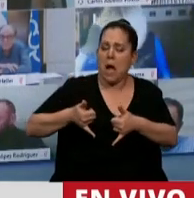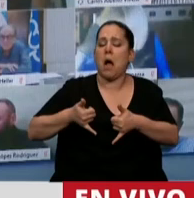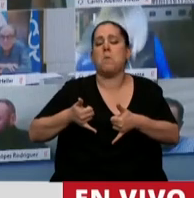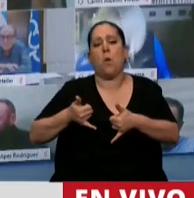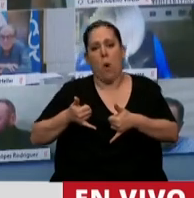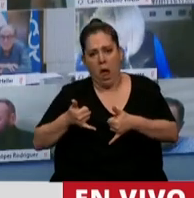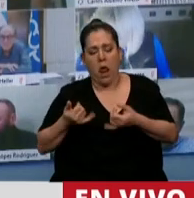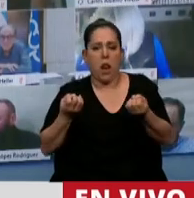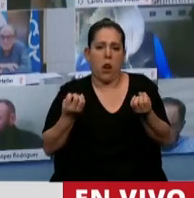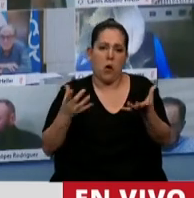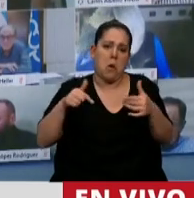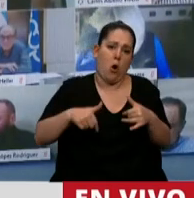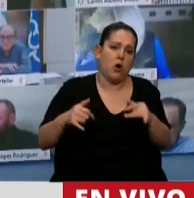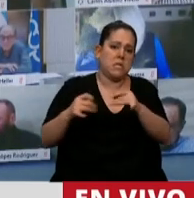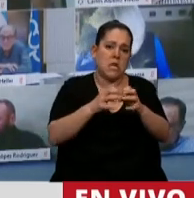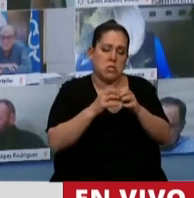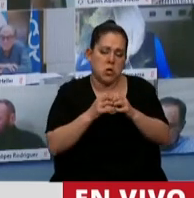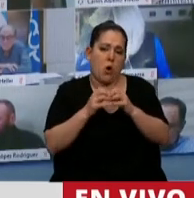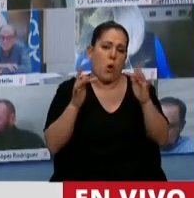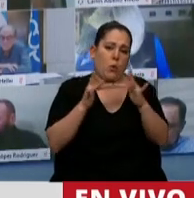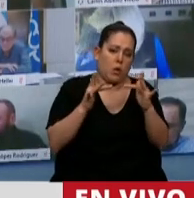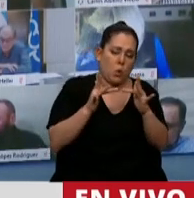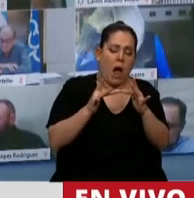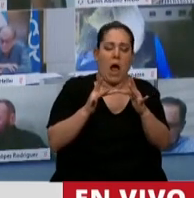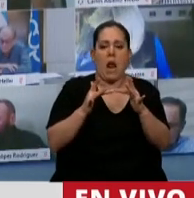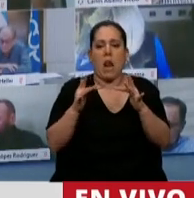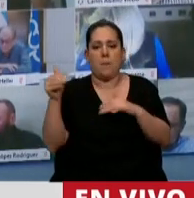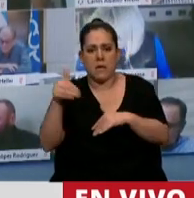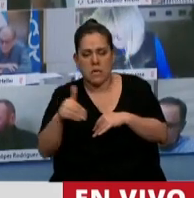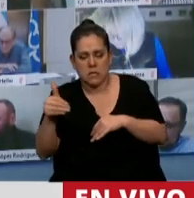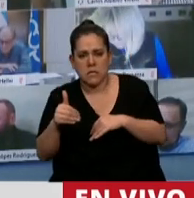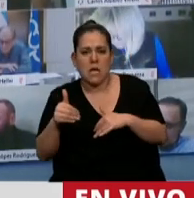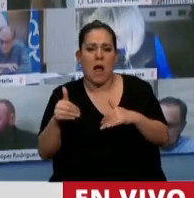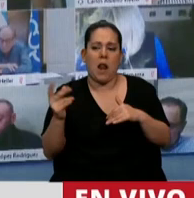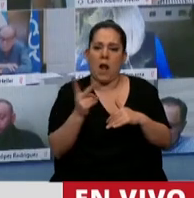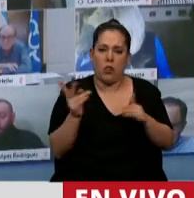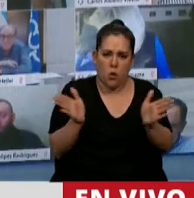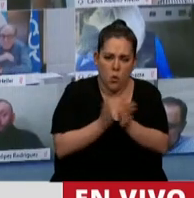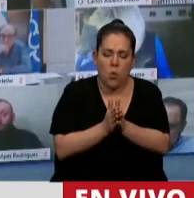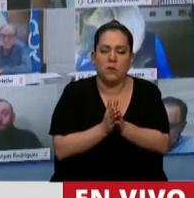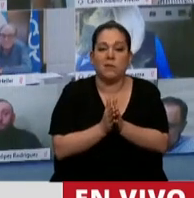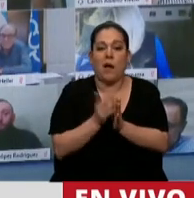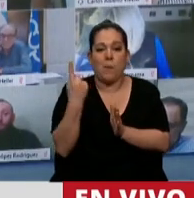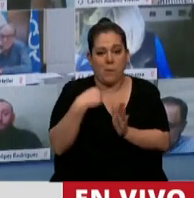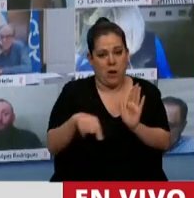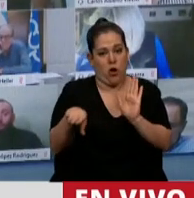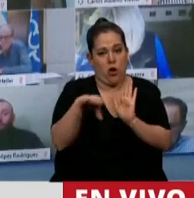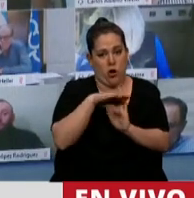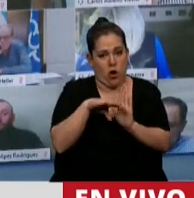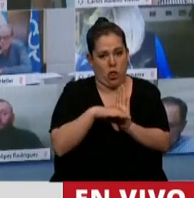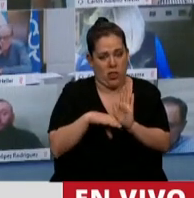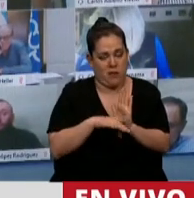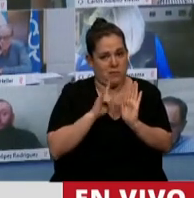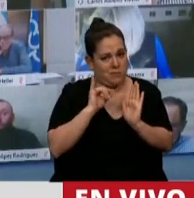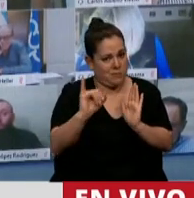de sesión remota, virtual, mixta, pero lo hicimos con una condición que fuera por un plazo, como